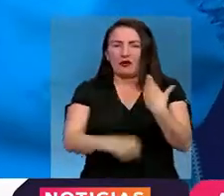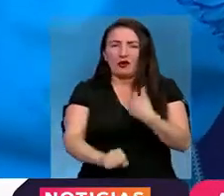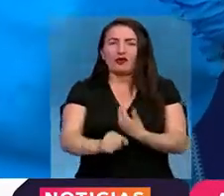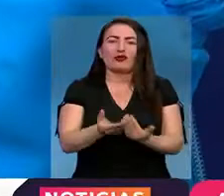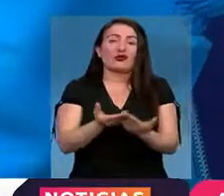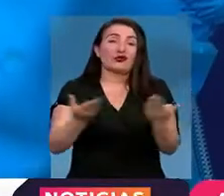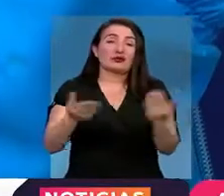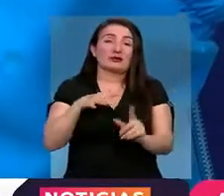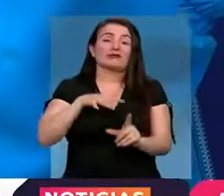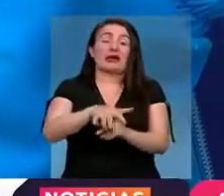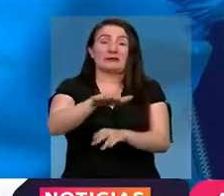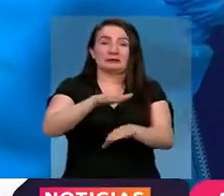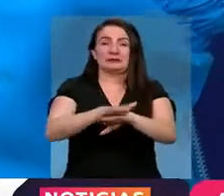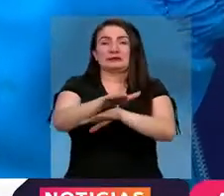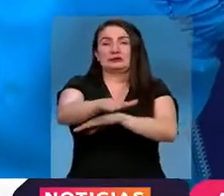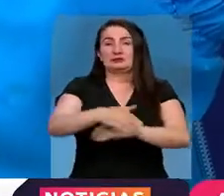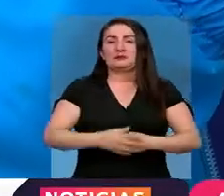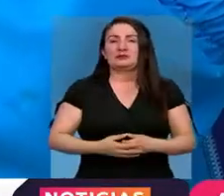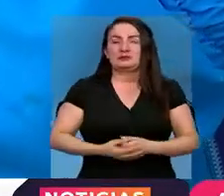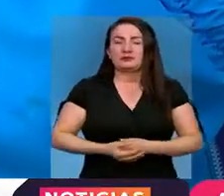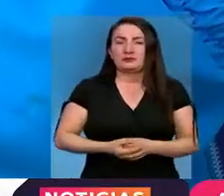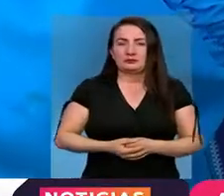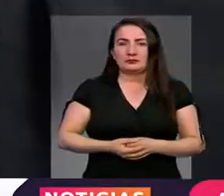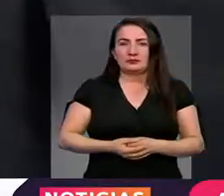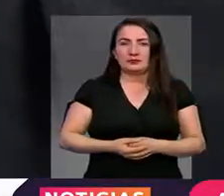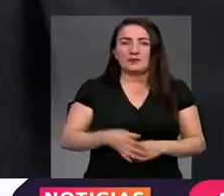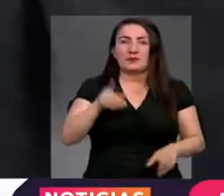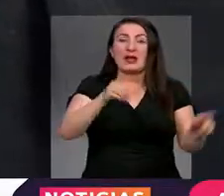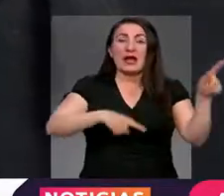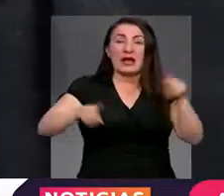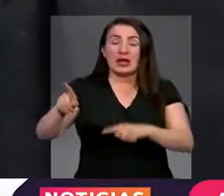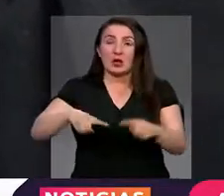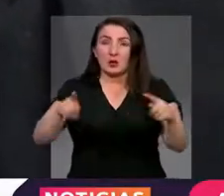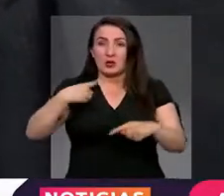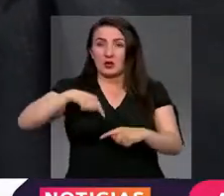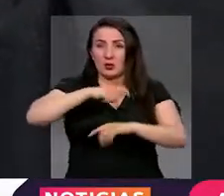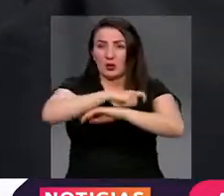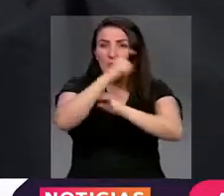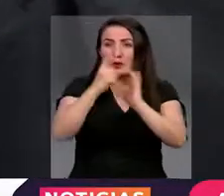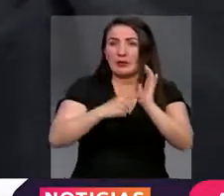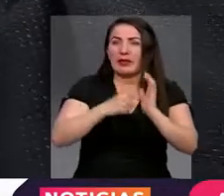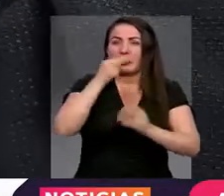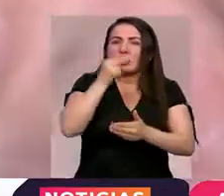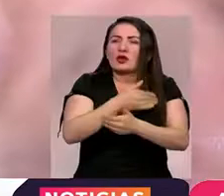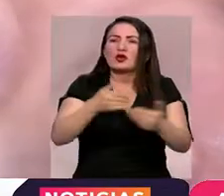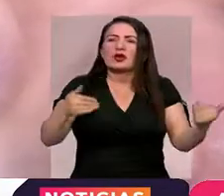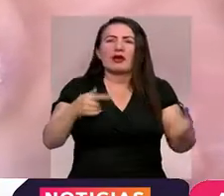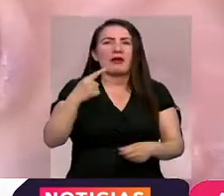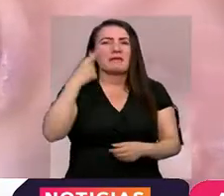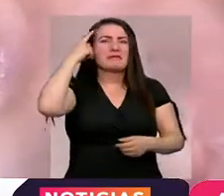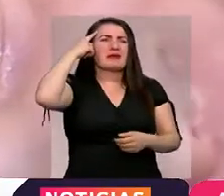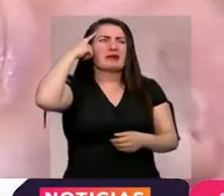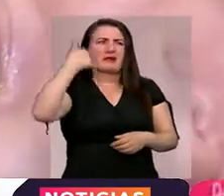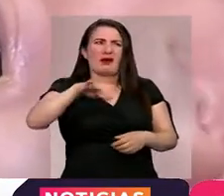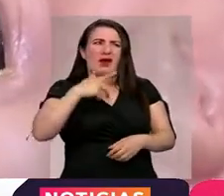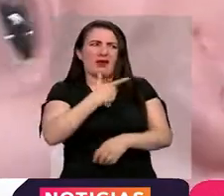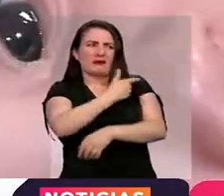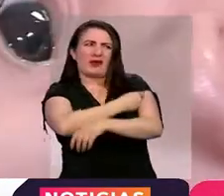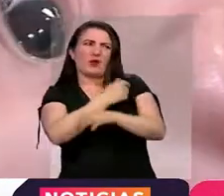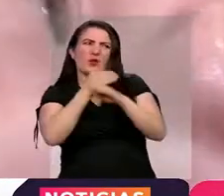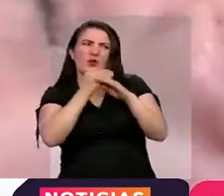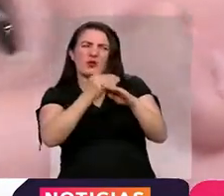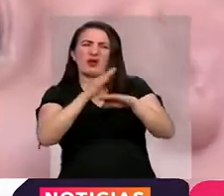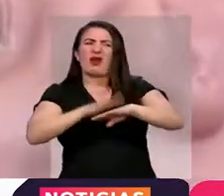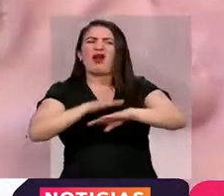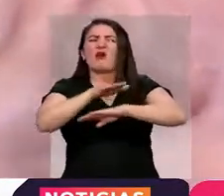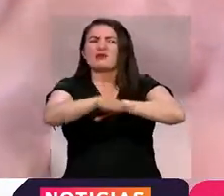de las razones por las que no se completan los esquemas de vacunas en los niños son la creencia de los efectos secundarios que